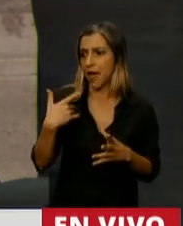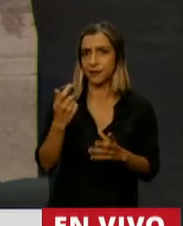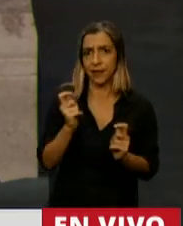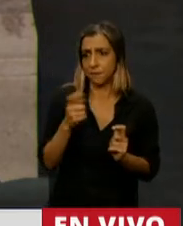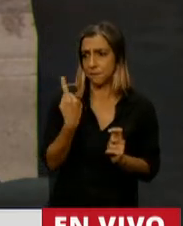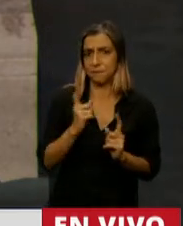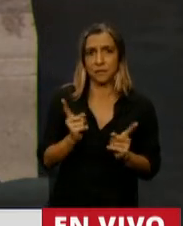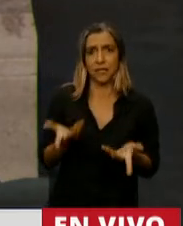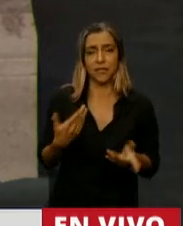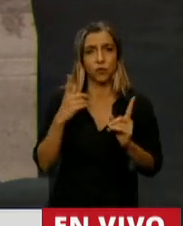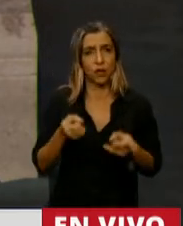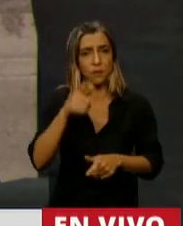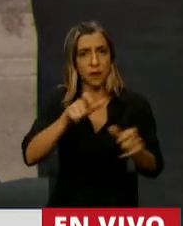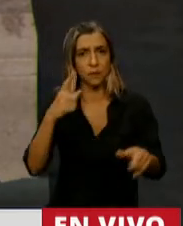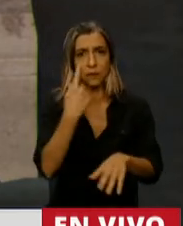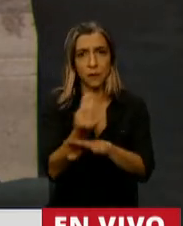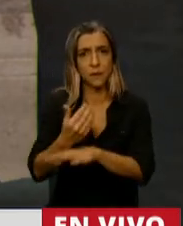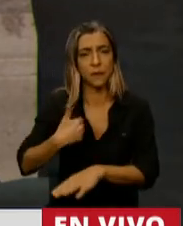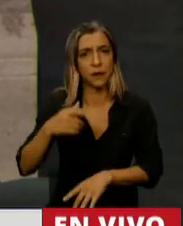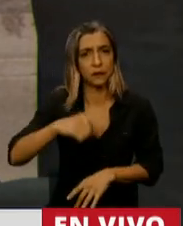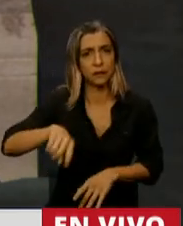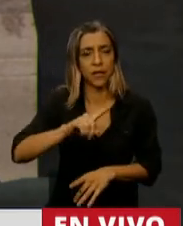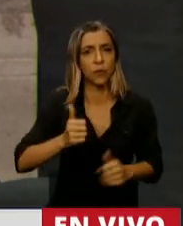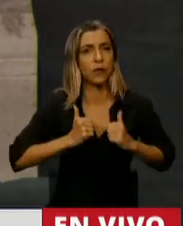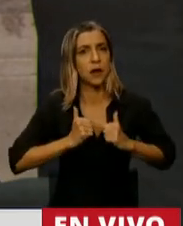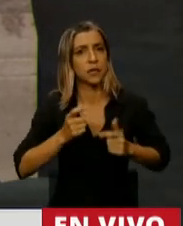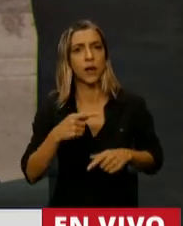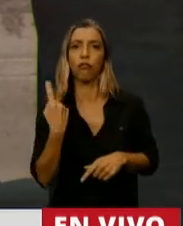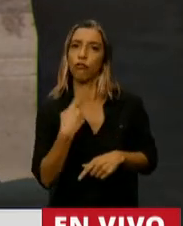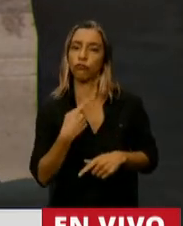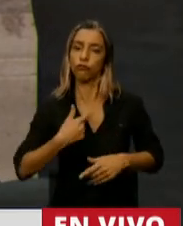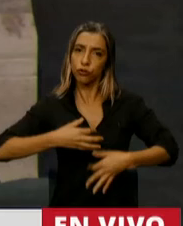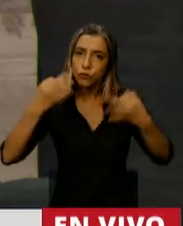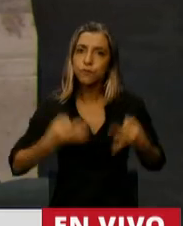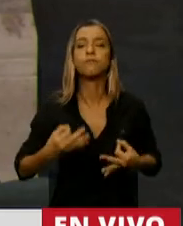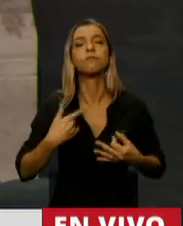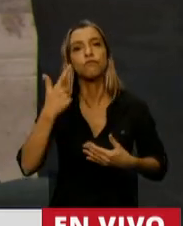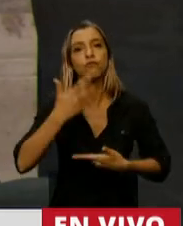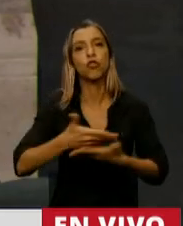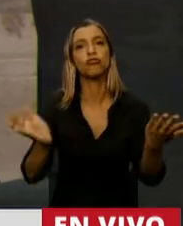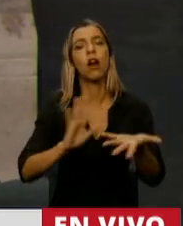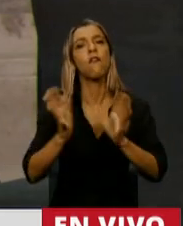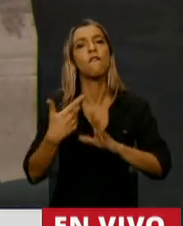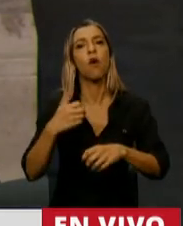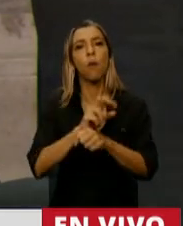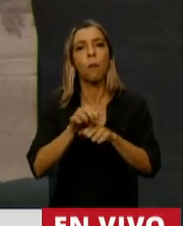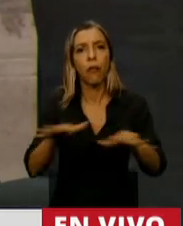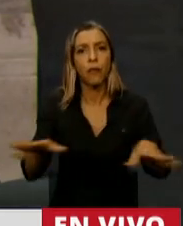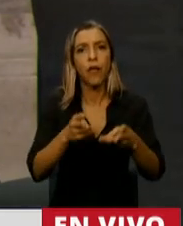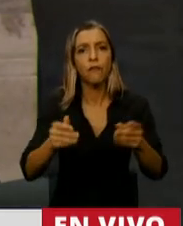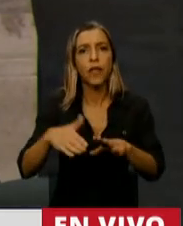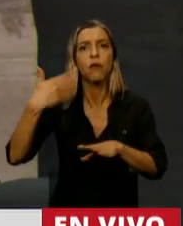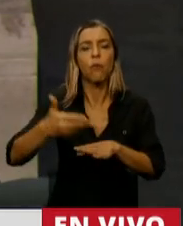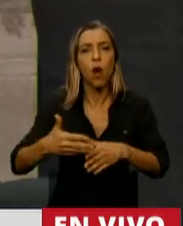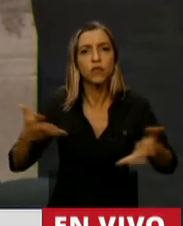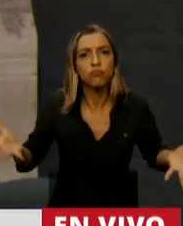y de la ciudadanía, que espera certezas para saber cómo vamos a salir de la pandemia, de la crisis social y